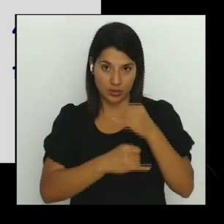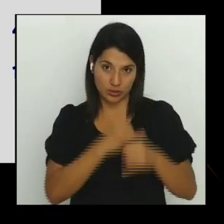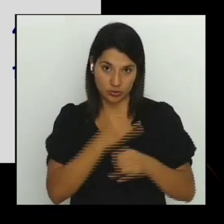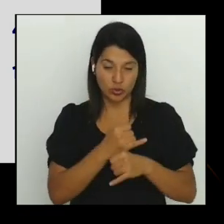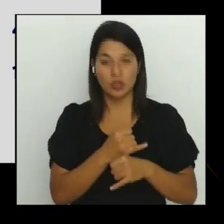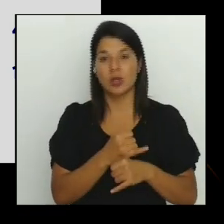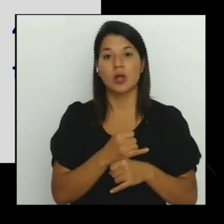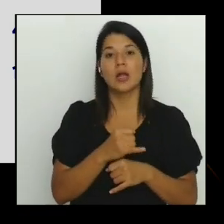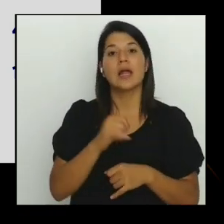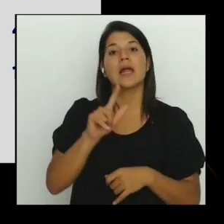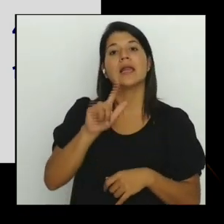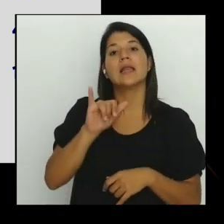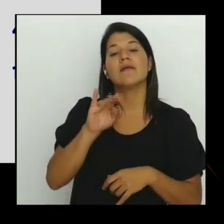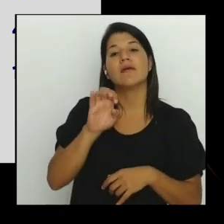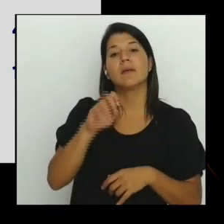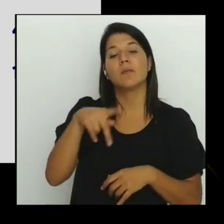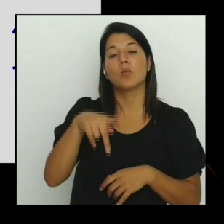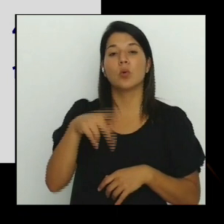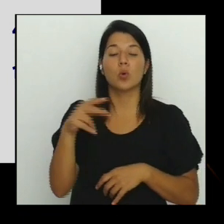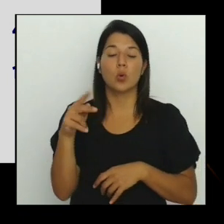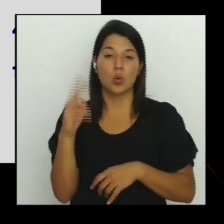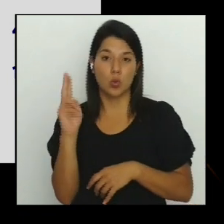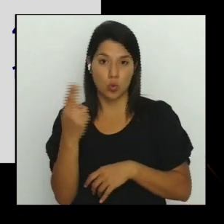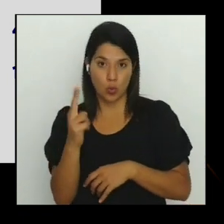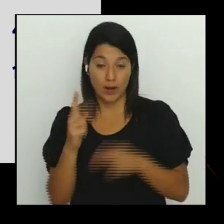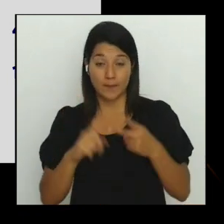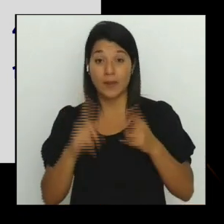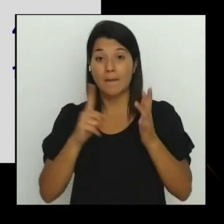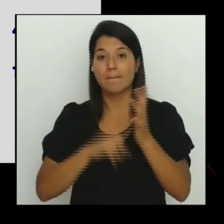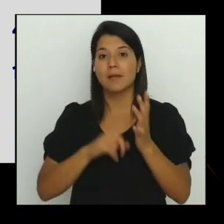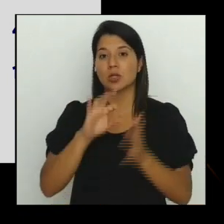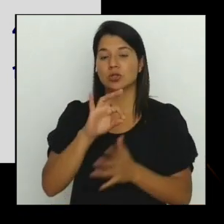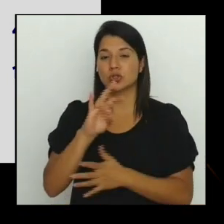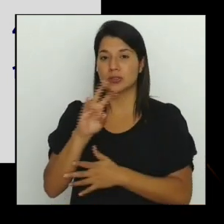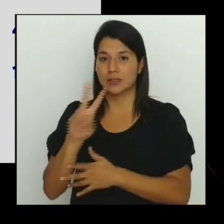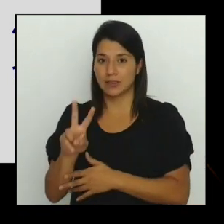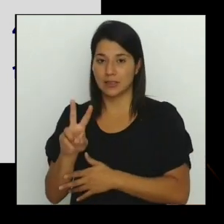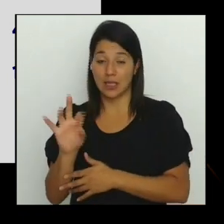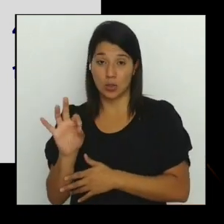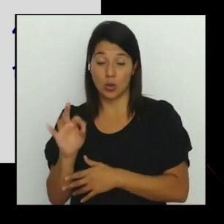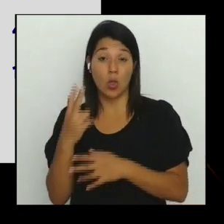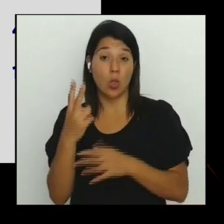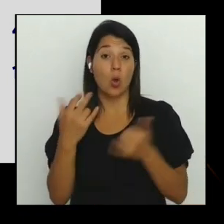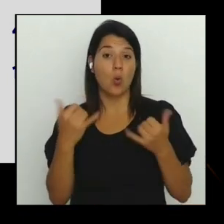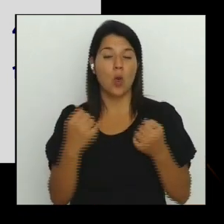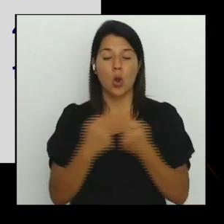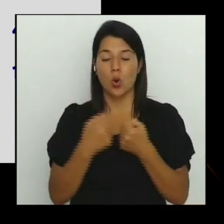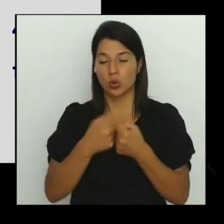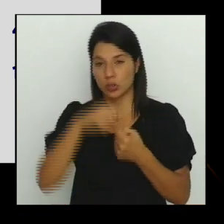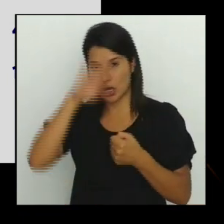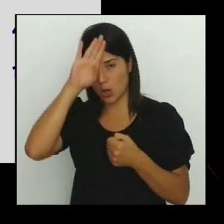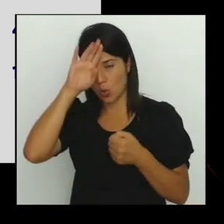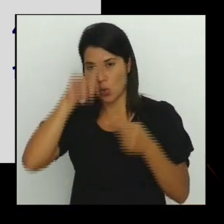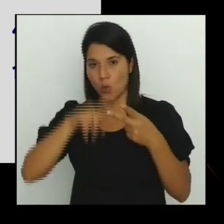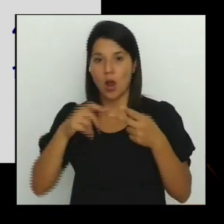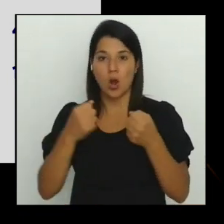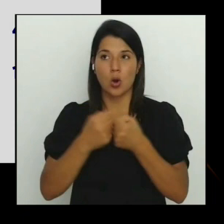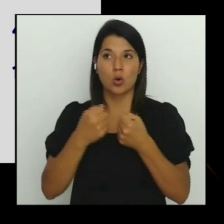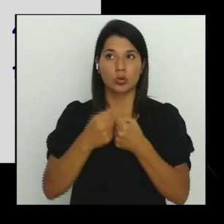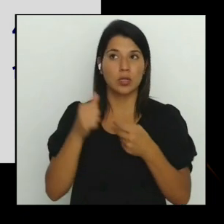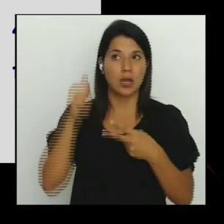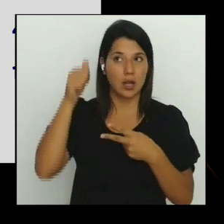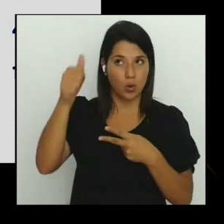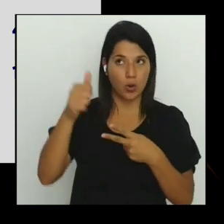3x2 Victoria Florense en 1979 dos partidos ante Cuba y ante Alajuelense en el Estadio Ricardo Zapriza en una